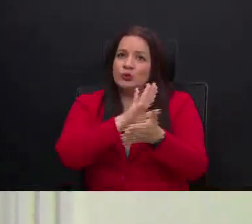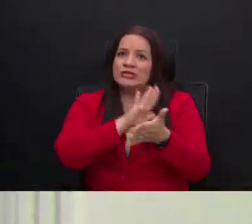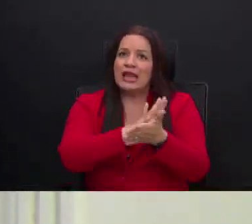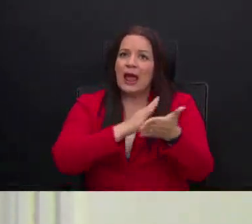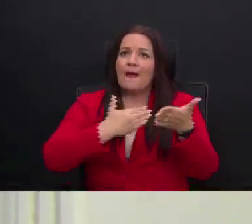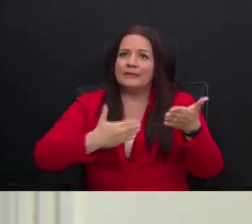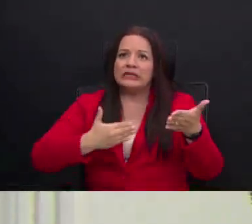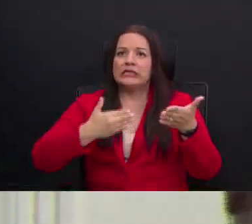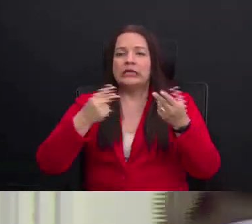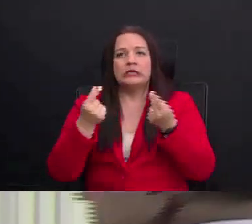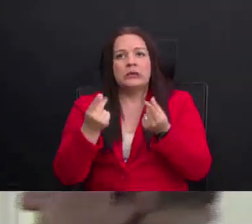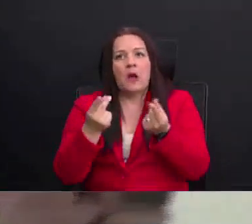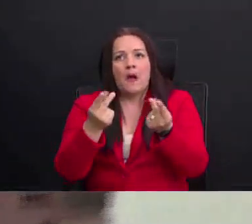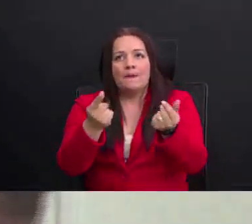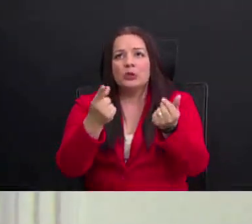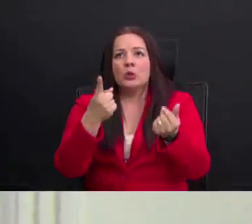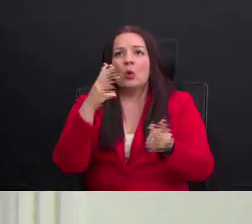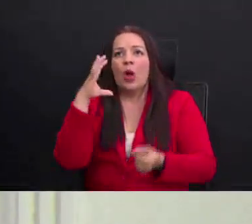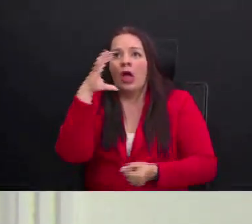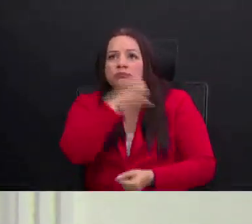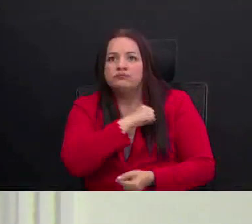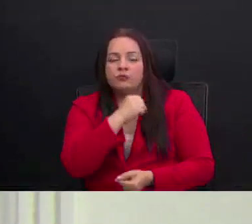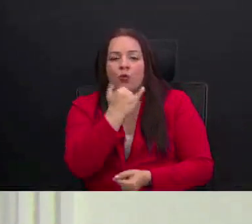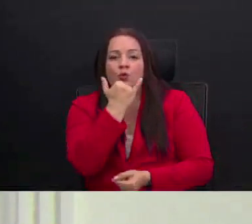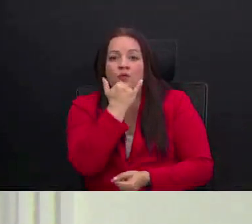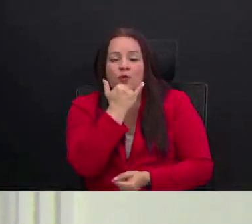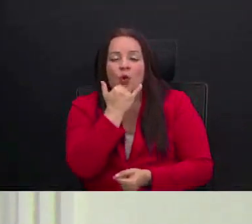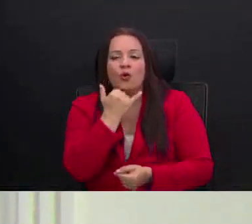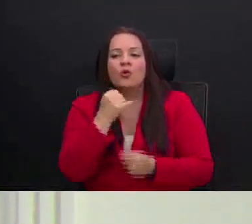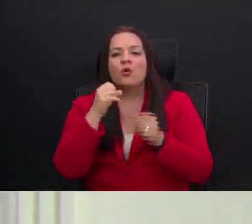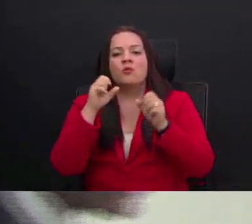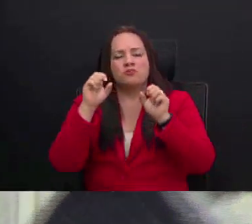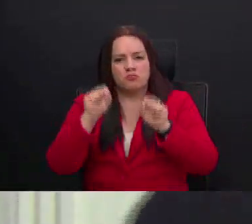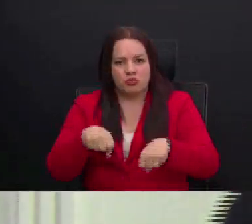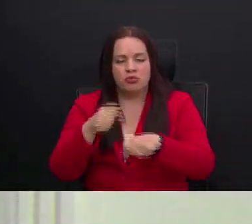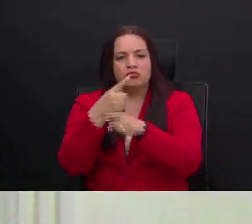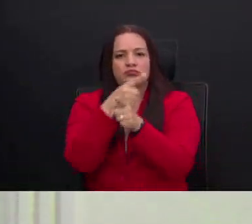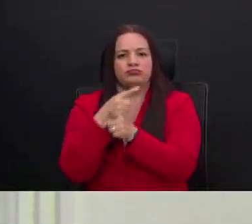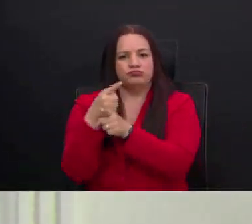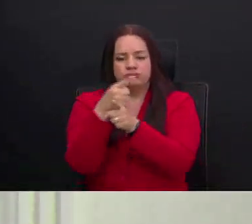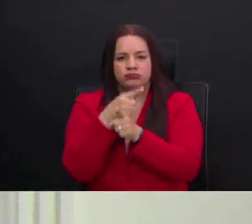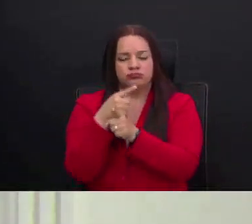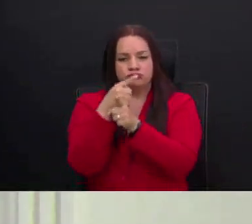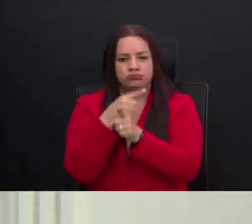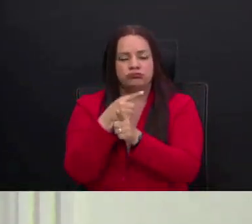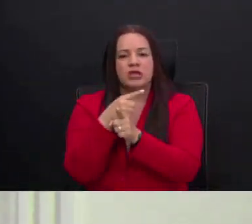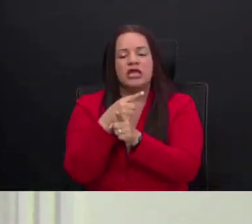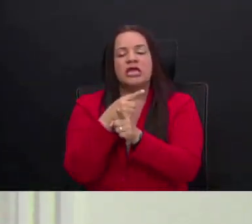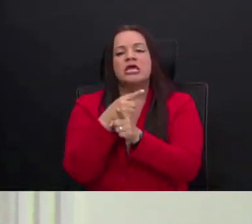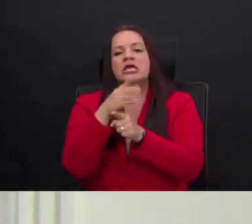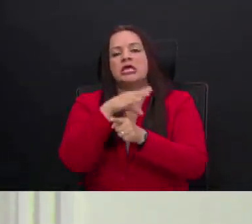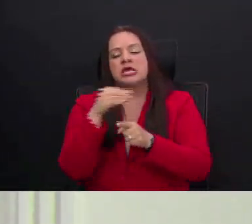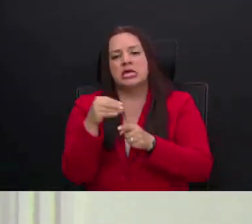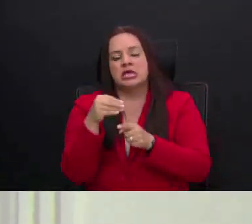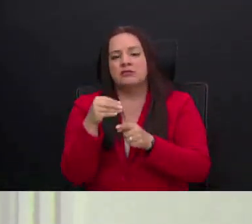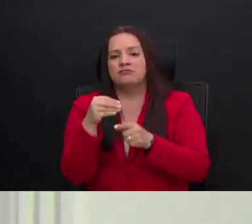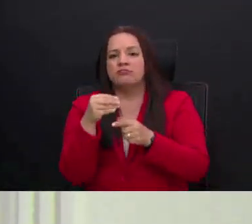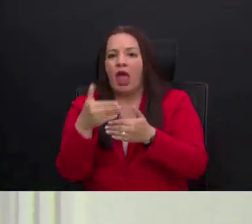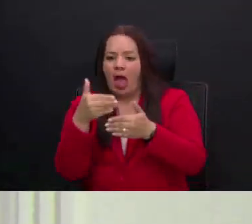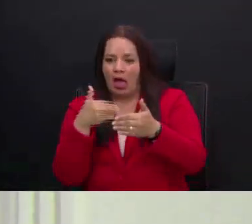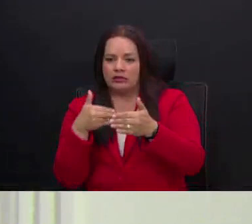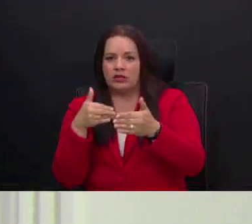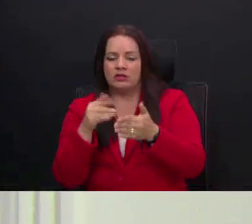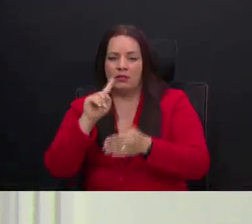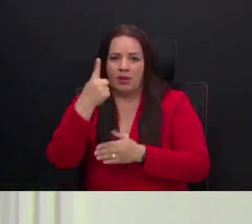rápido. Detectamos un error, hubo la voluntad para corregirse, para retrotraerse en primer debate y lo cierto